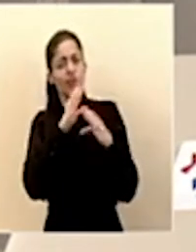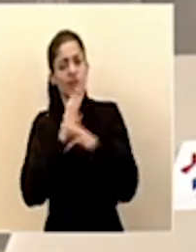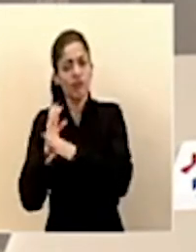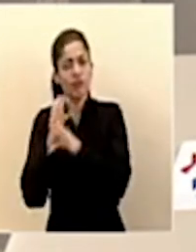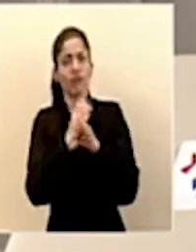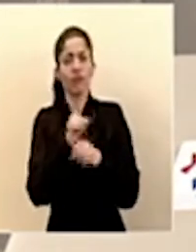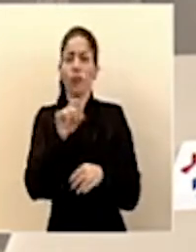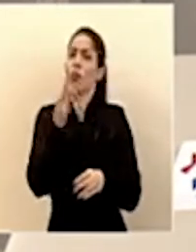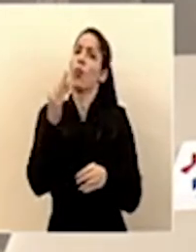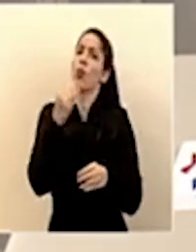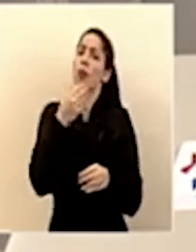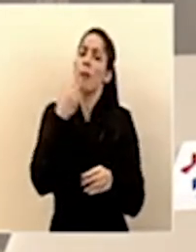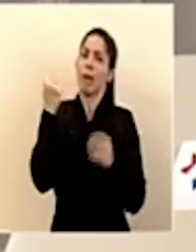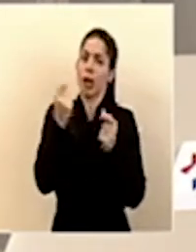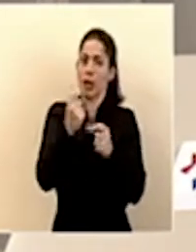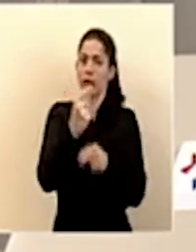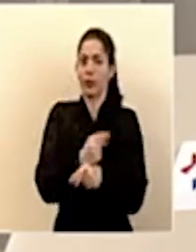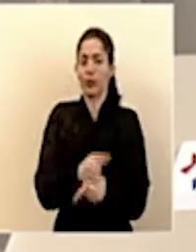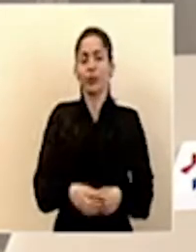más oportuna.